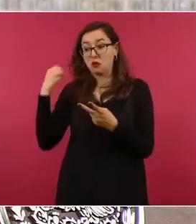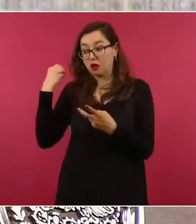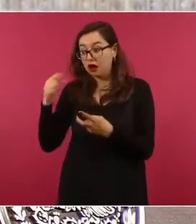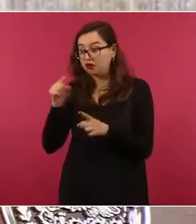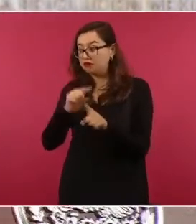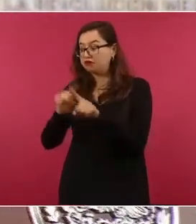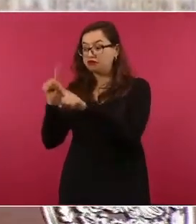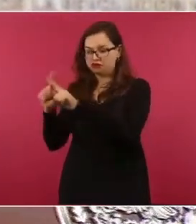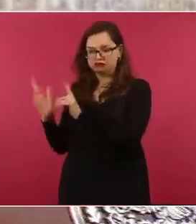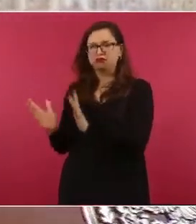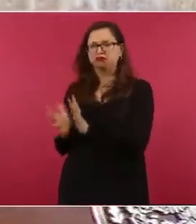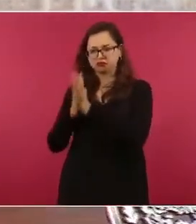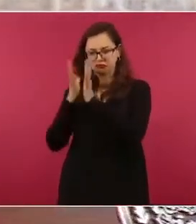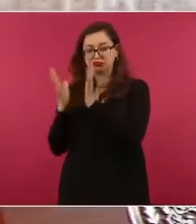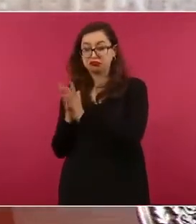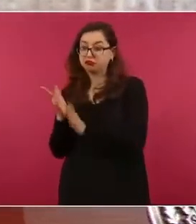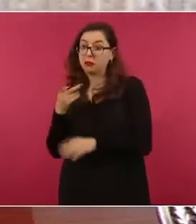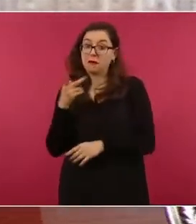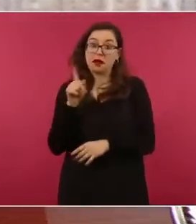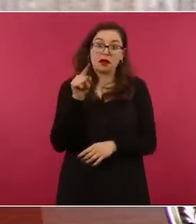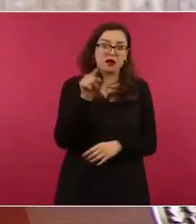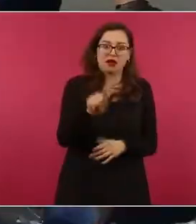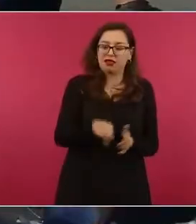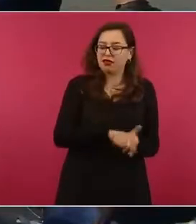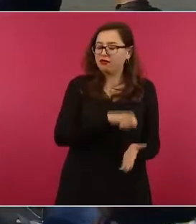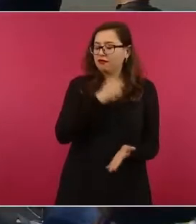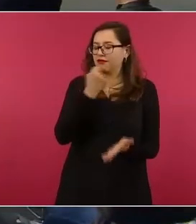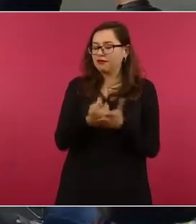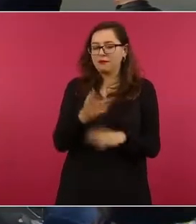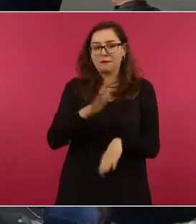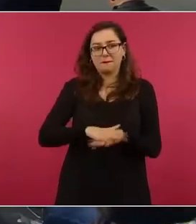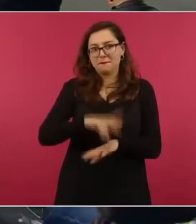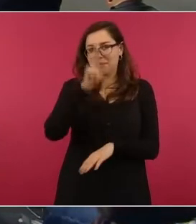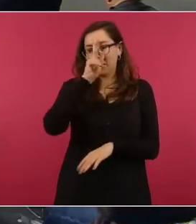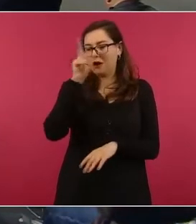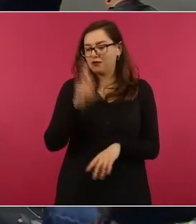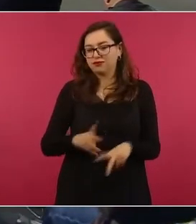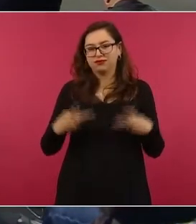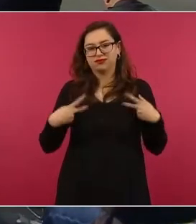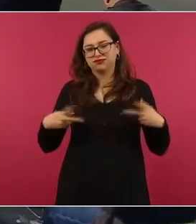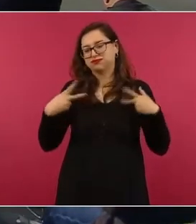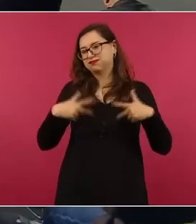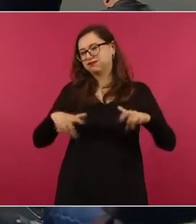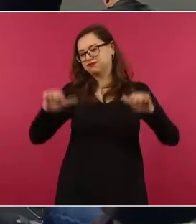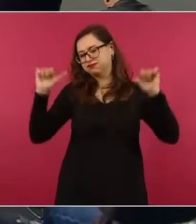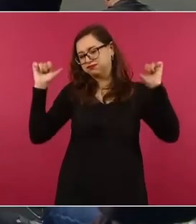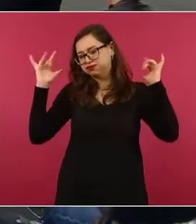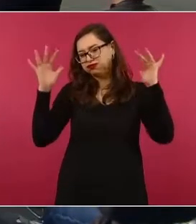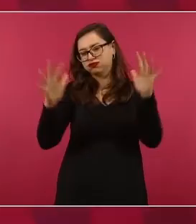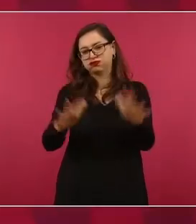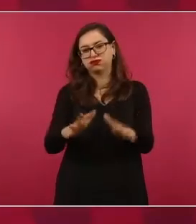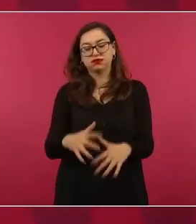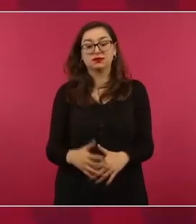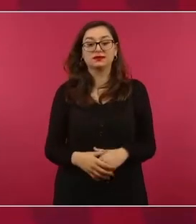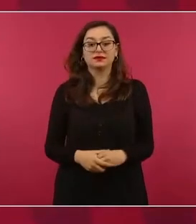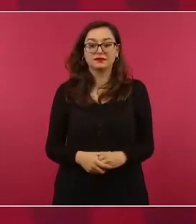Entonces, como no pudieron con el fraude,